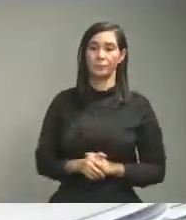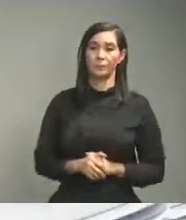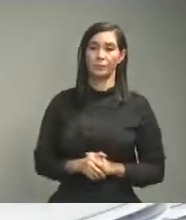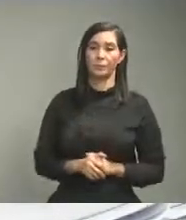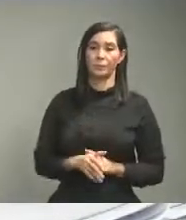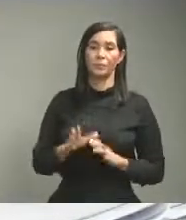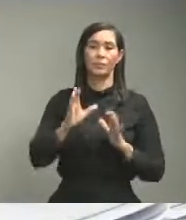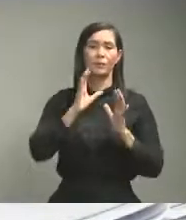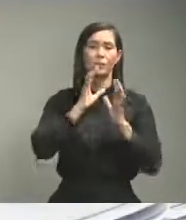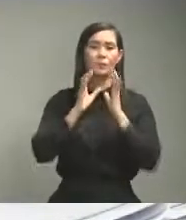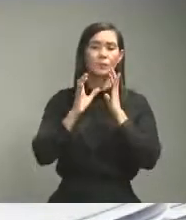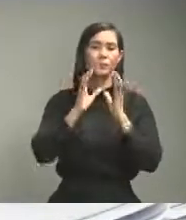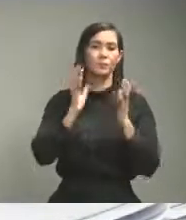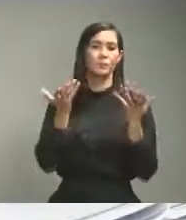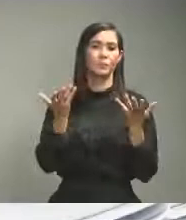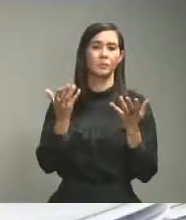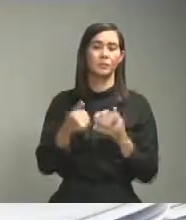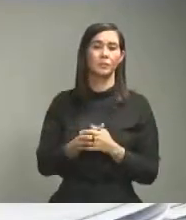comunicación